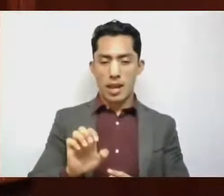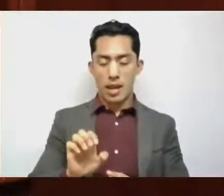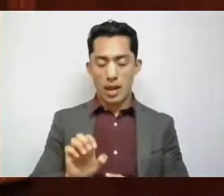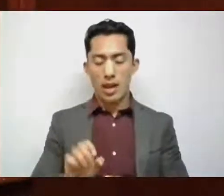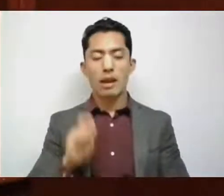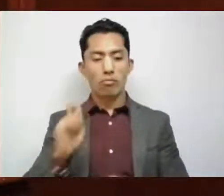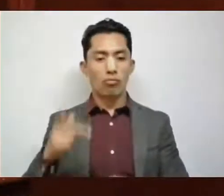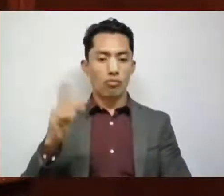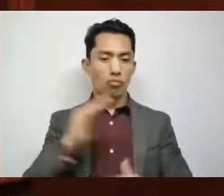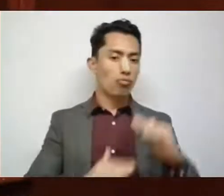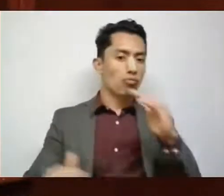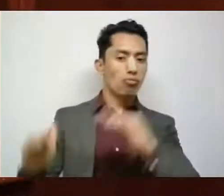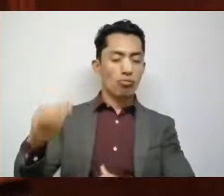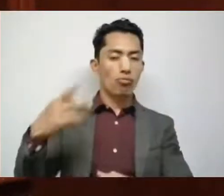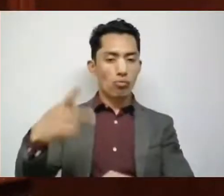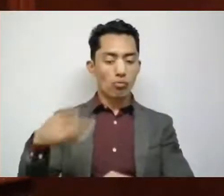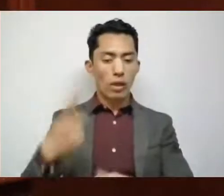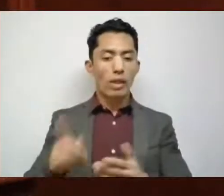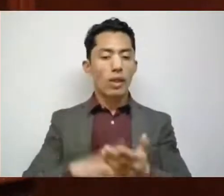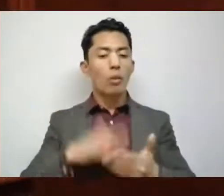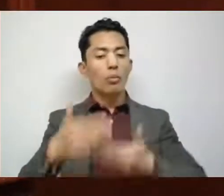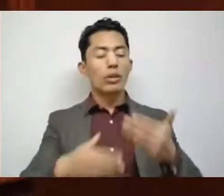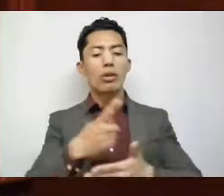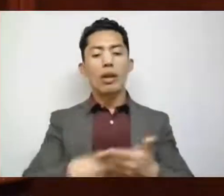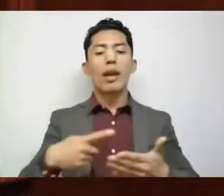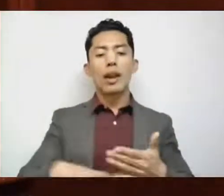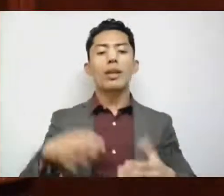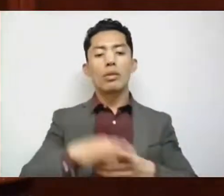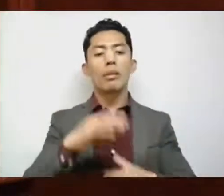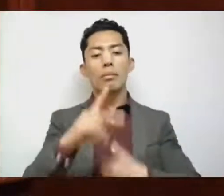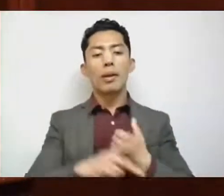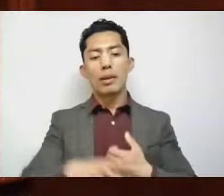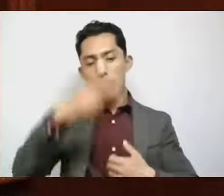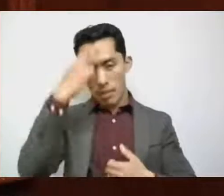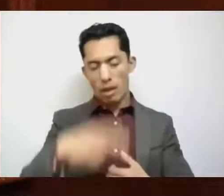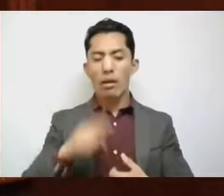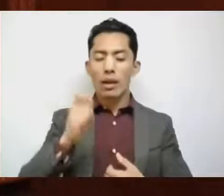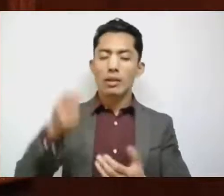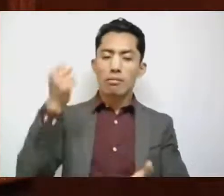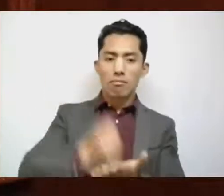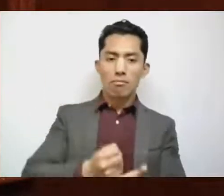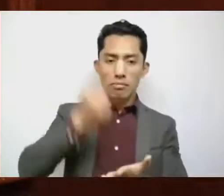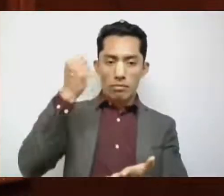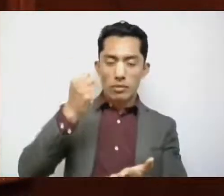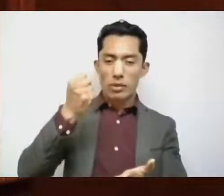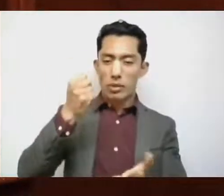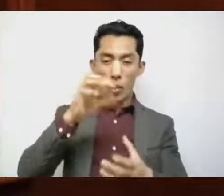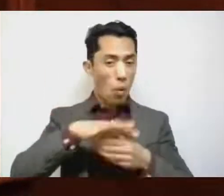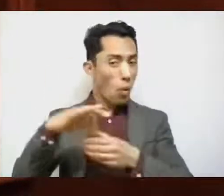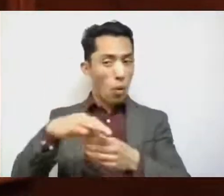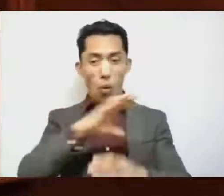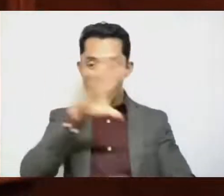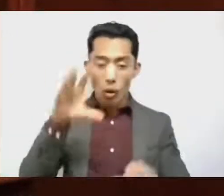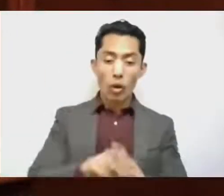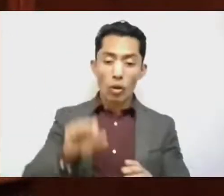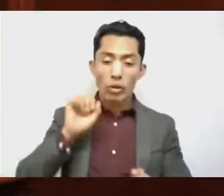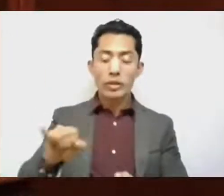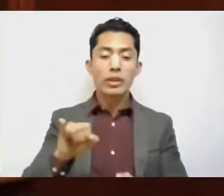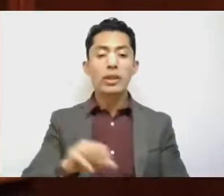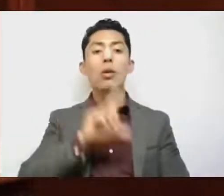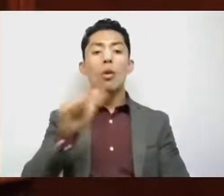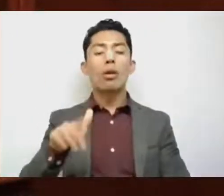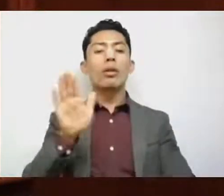órgano rector de los procesos electorales en México, aprobó por unanimidad y emitió la